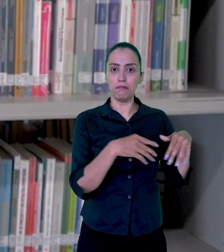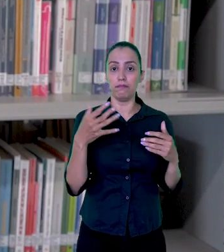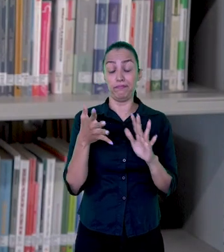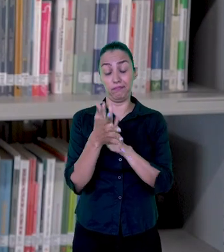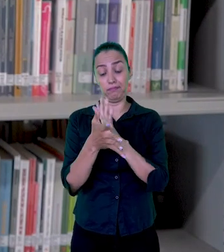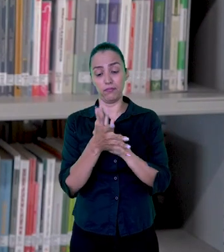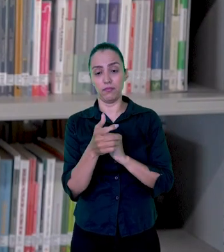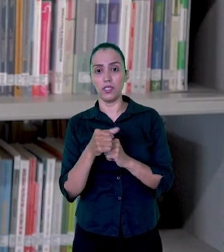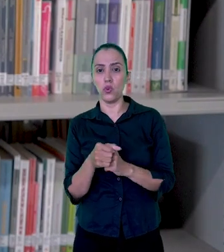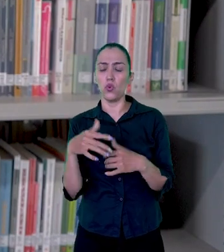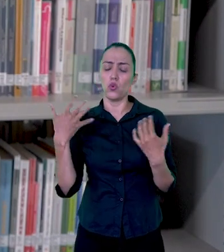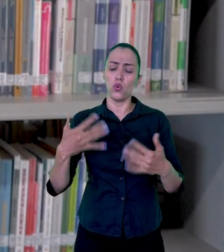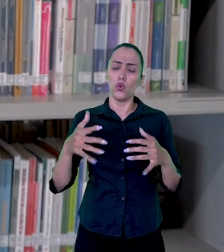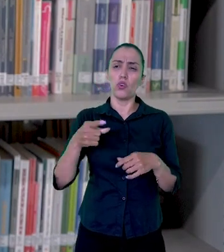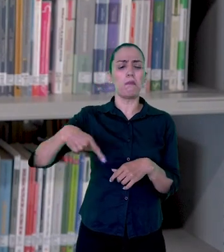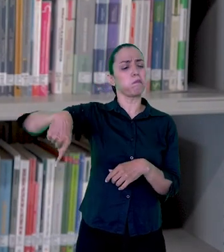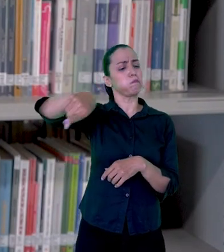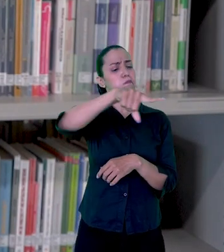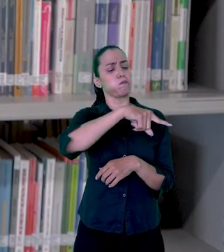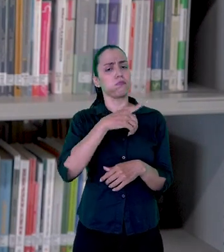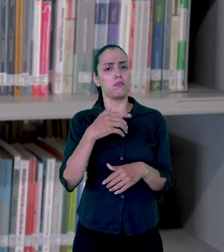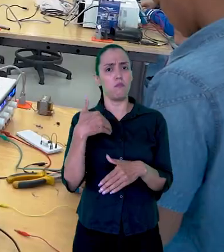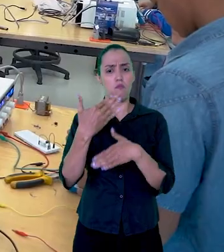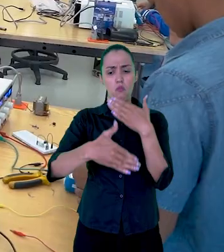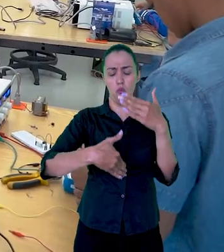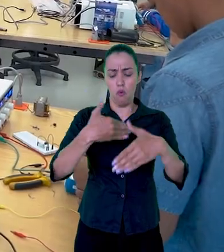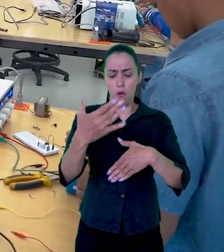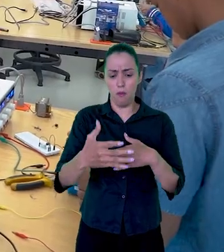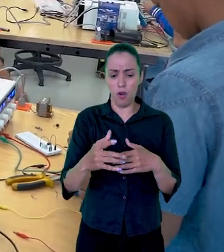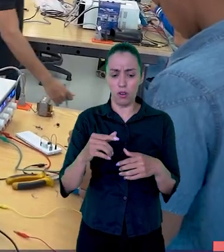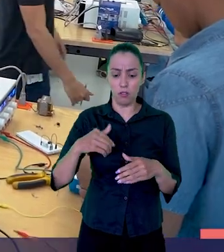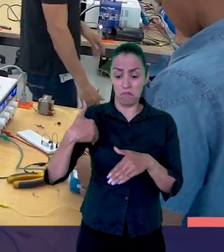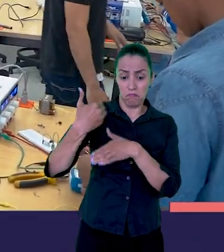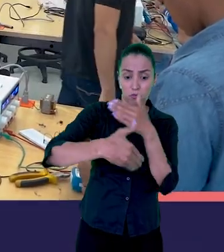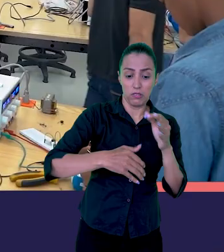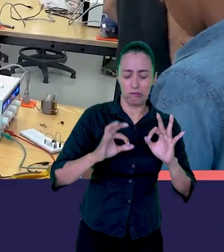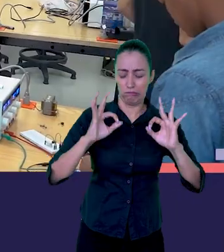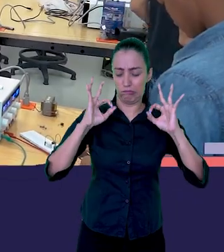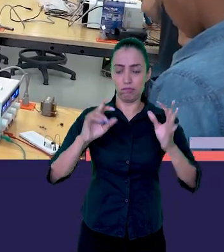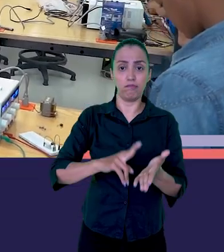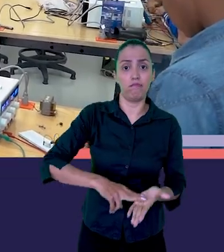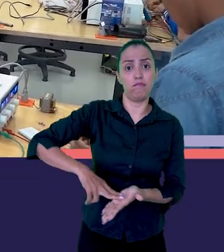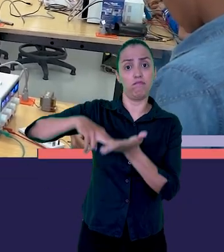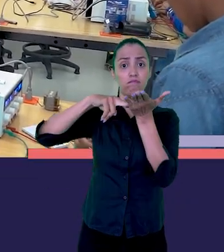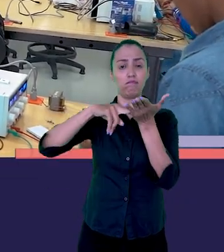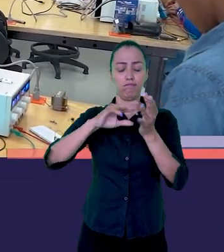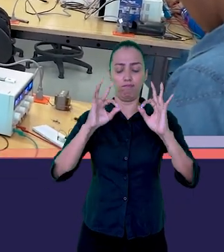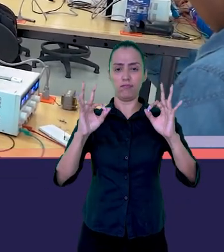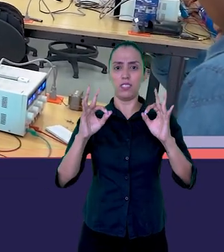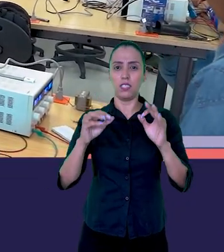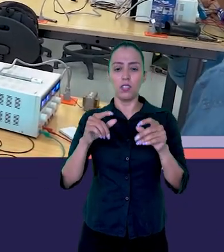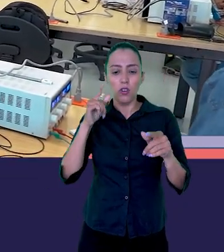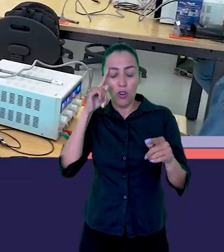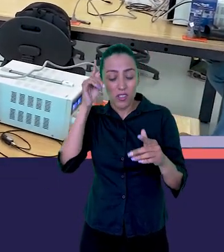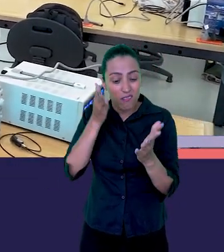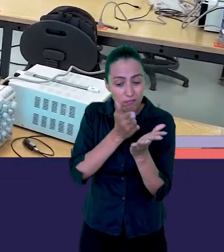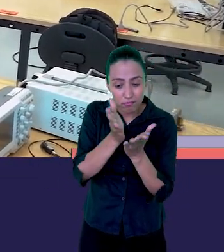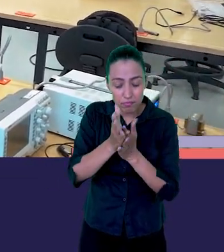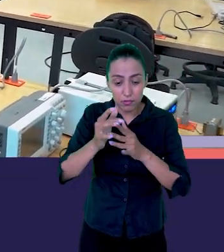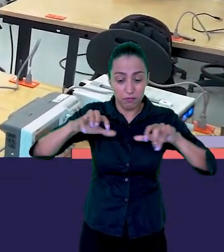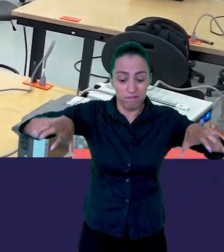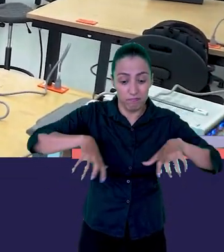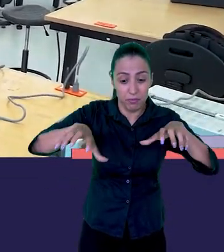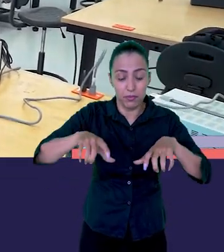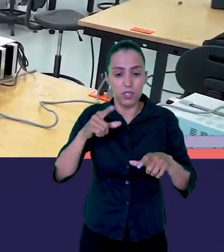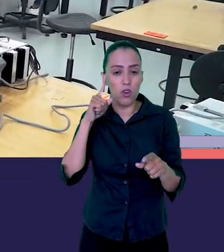tenemos que resaltar cómo se ha fortalecido el proceso de nivelación, más como una construcción de competencias para el aprendizaje basados